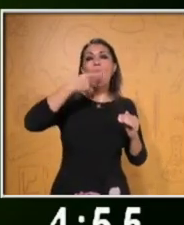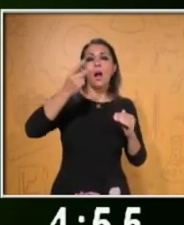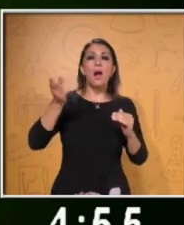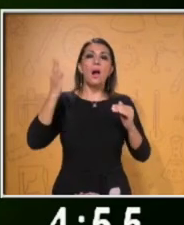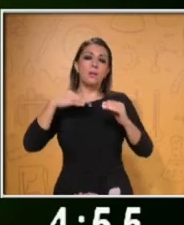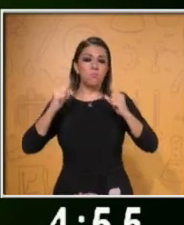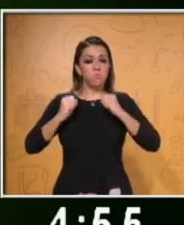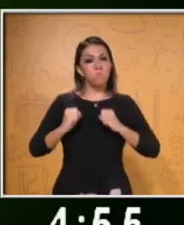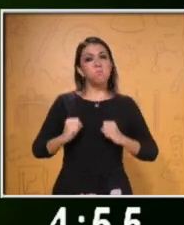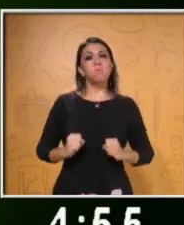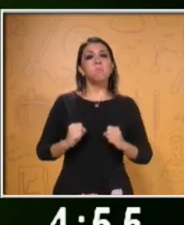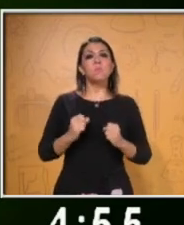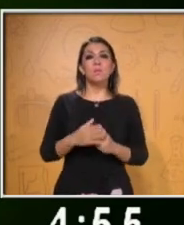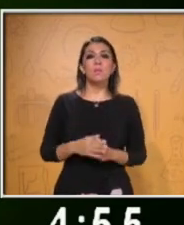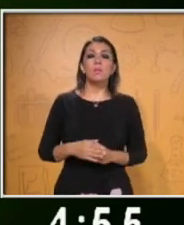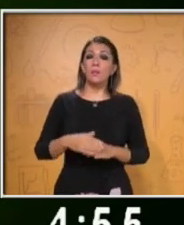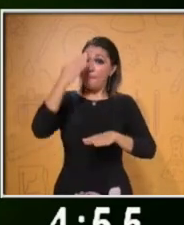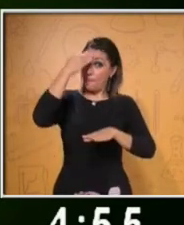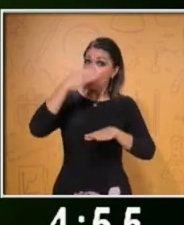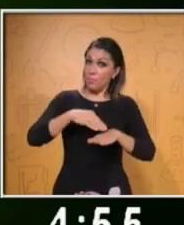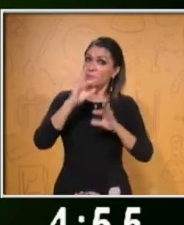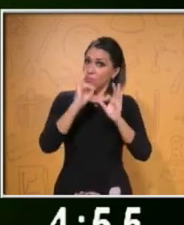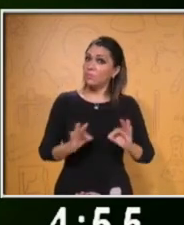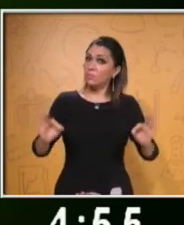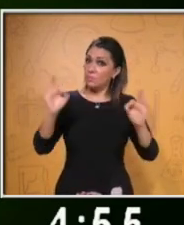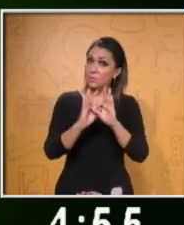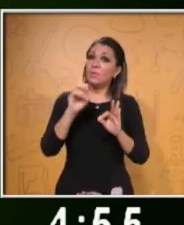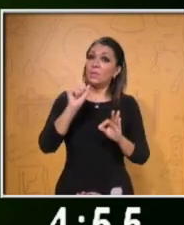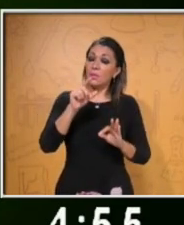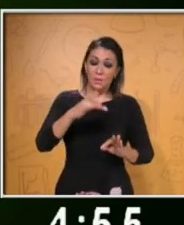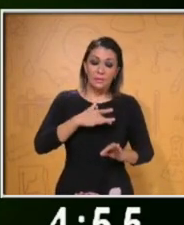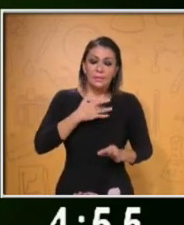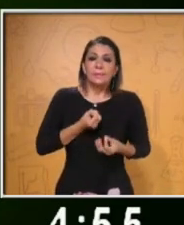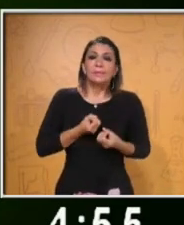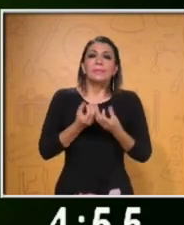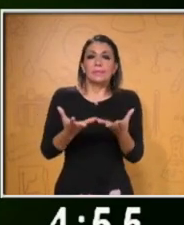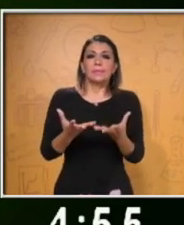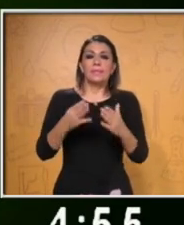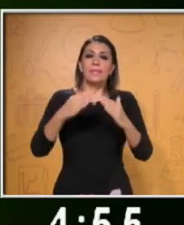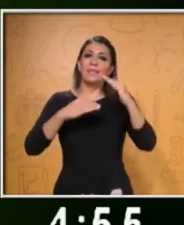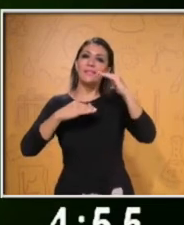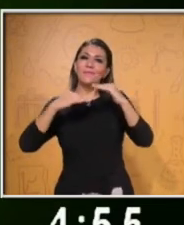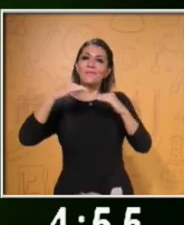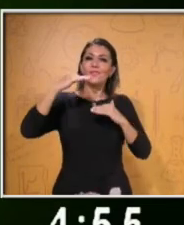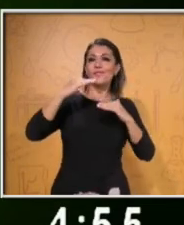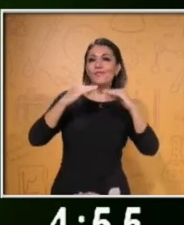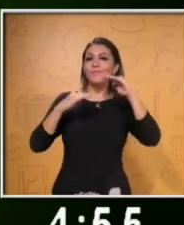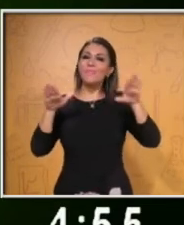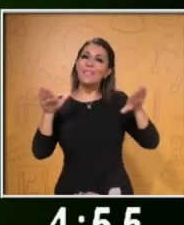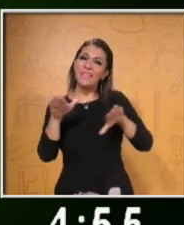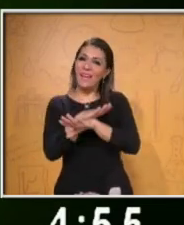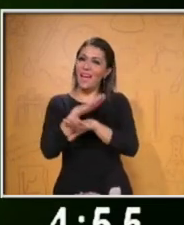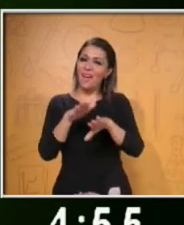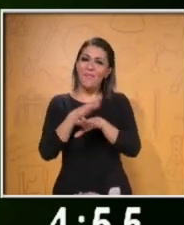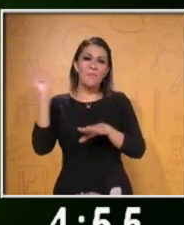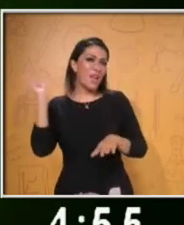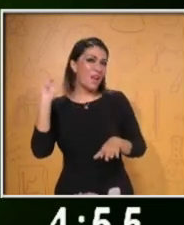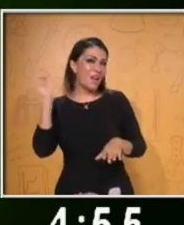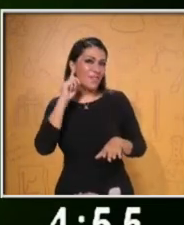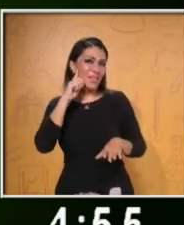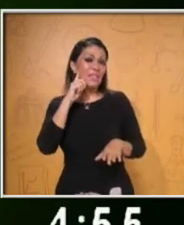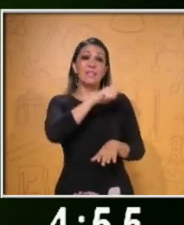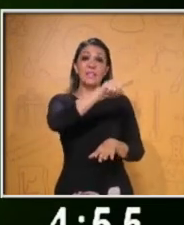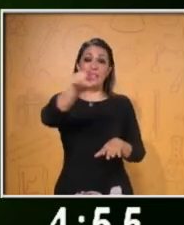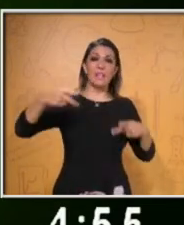Entonces hablamos ya que es memoria y entendimiento. Y el volumen va variando. ¿Para qué? Para que no se